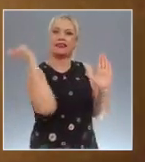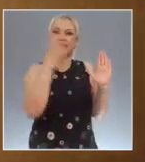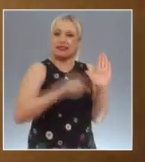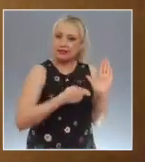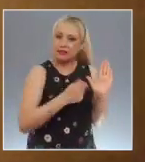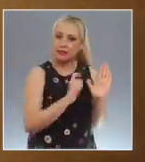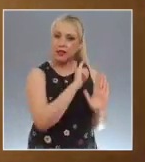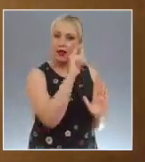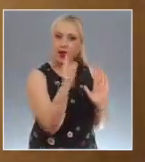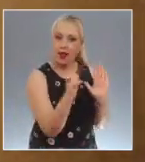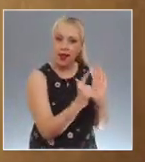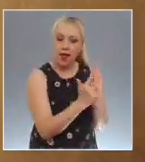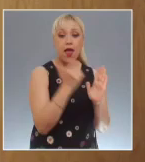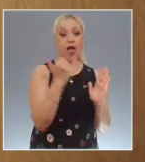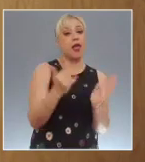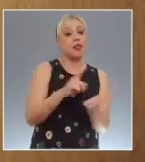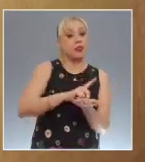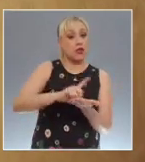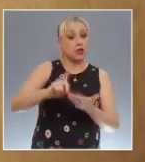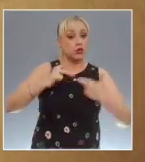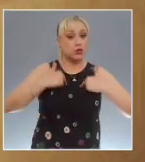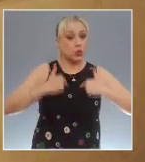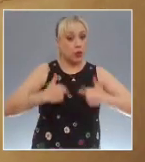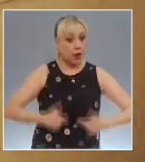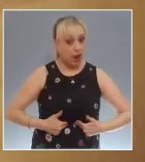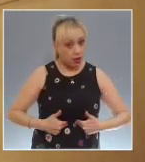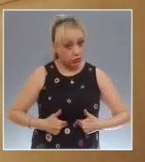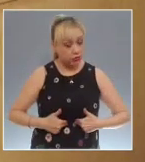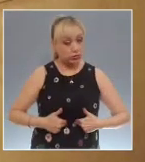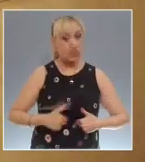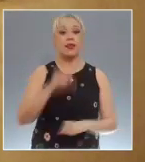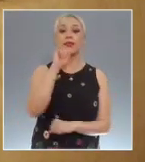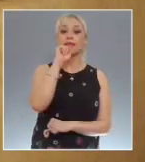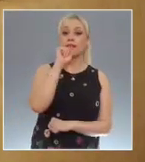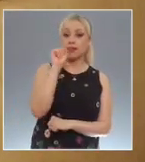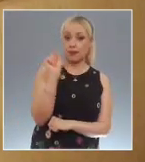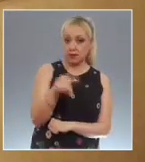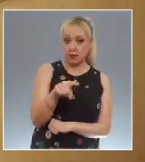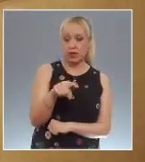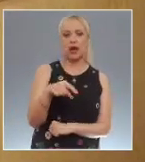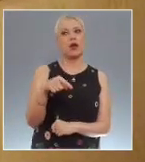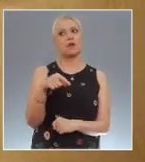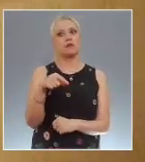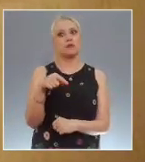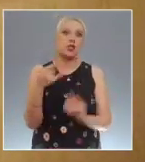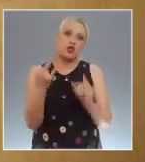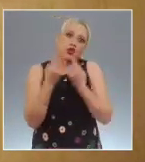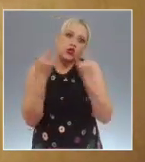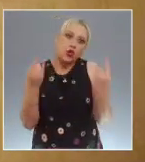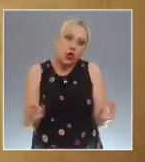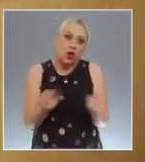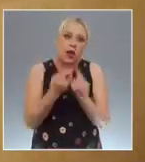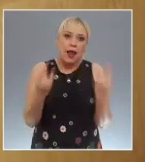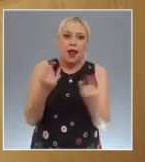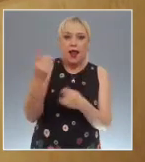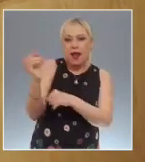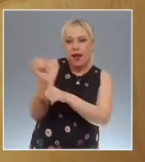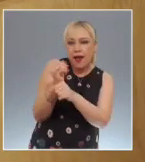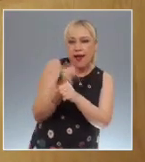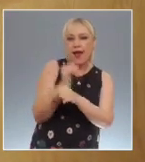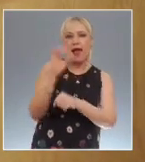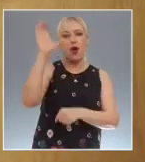derechos humanos y también hacemos documentales culturales, documentales artísticos,